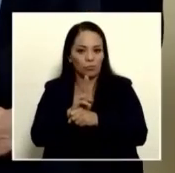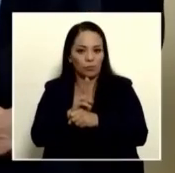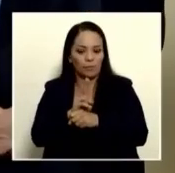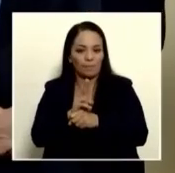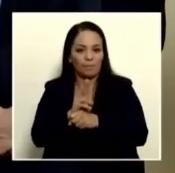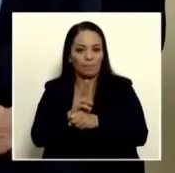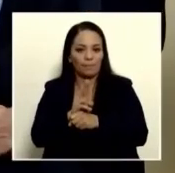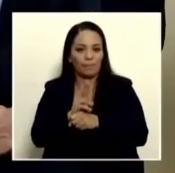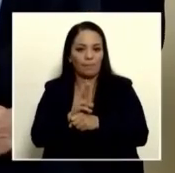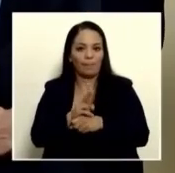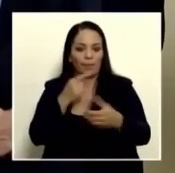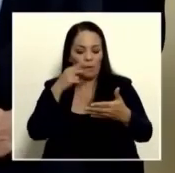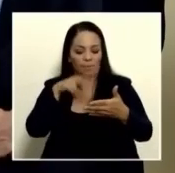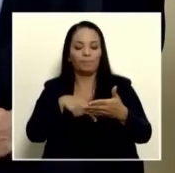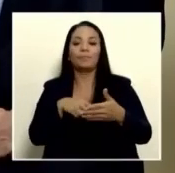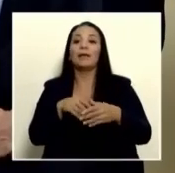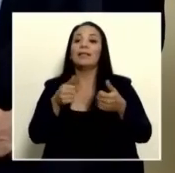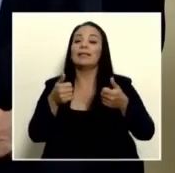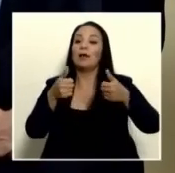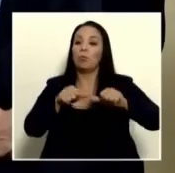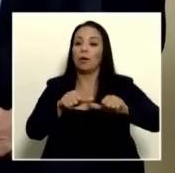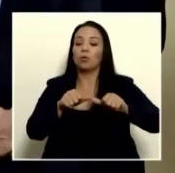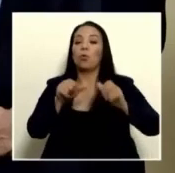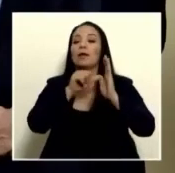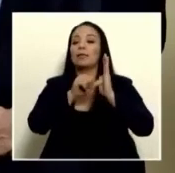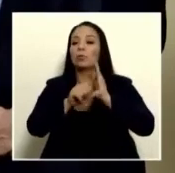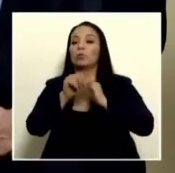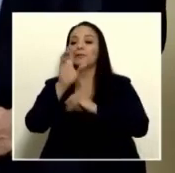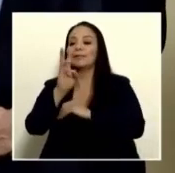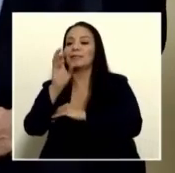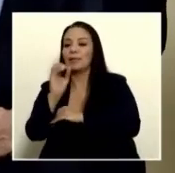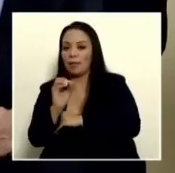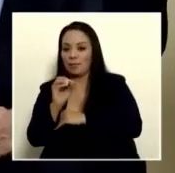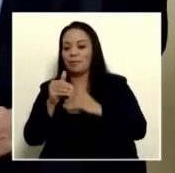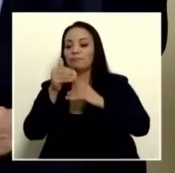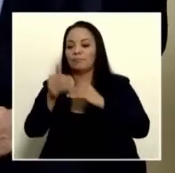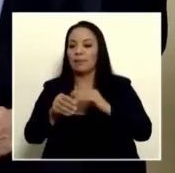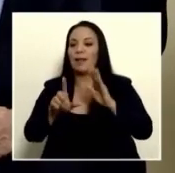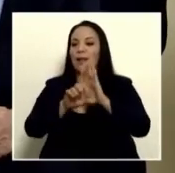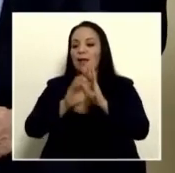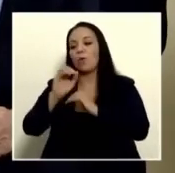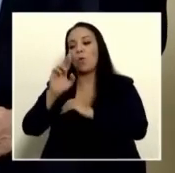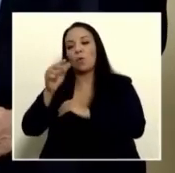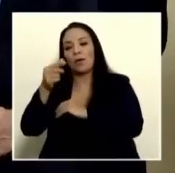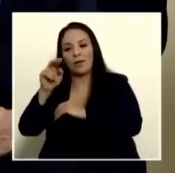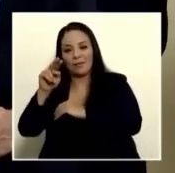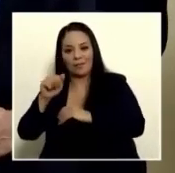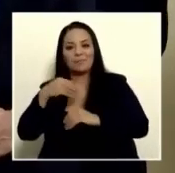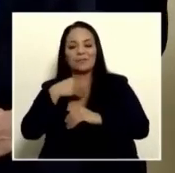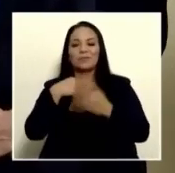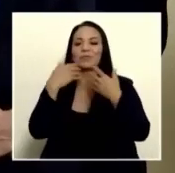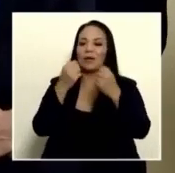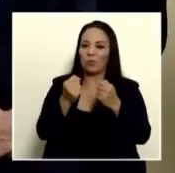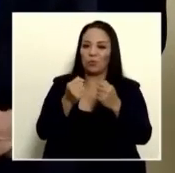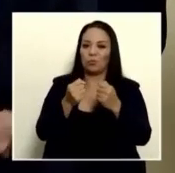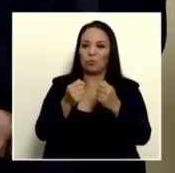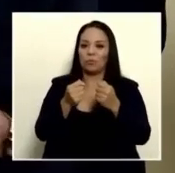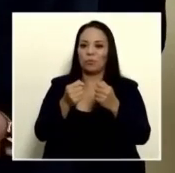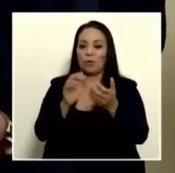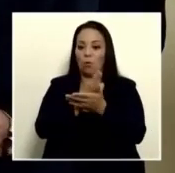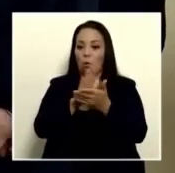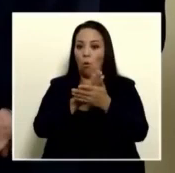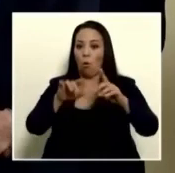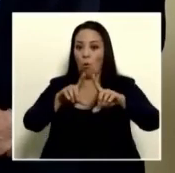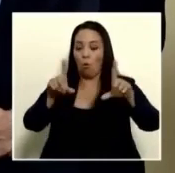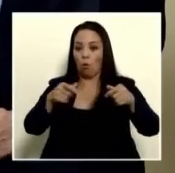de conformidad con el artículo 60 y siguiente de la Ley Orgánica del Ministerio de Salud en relación con la presente orden sanitaria,